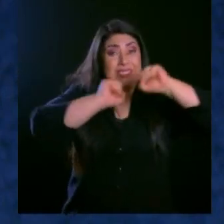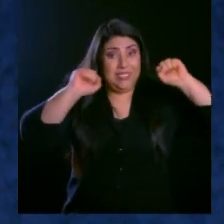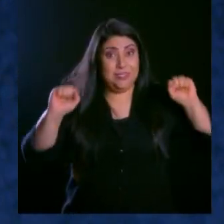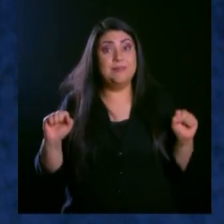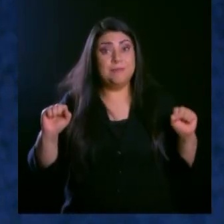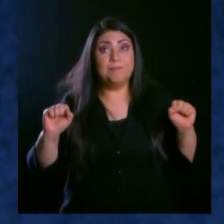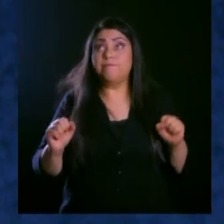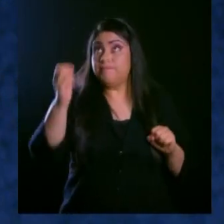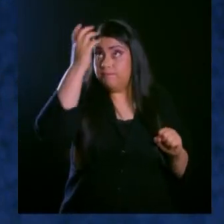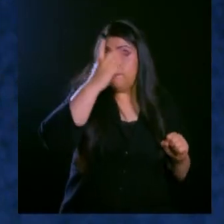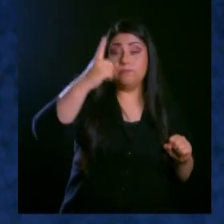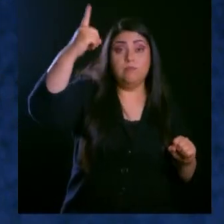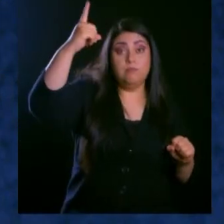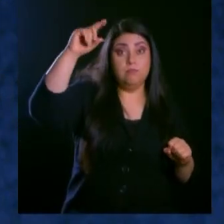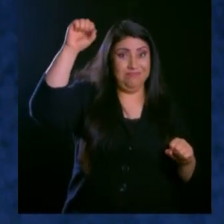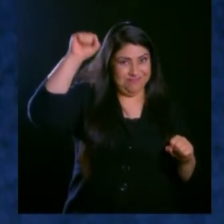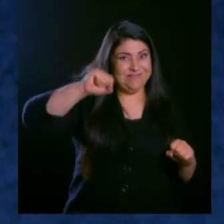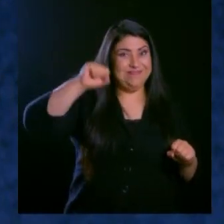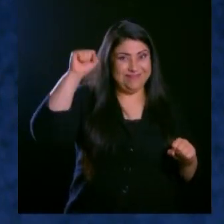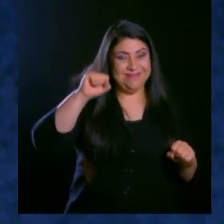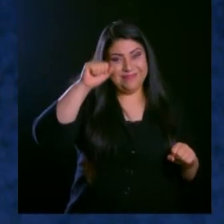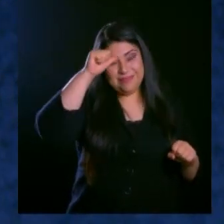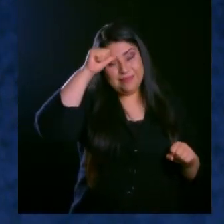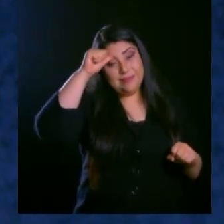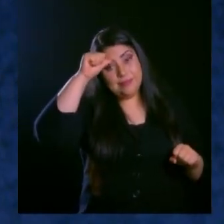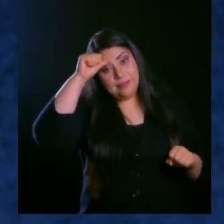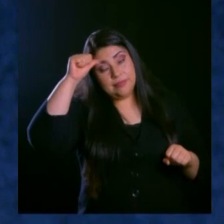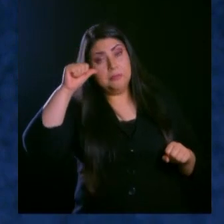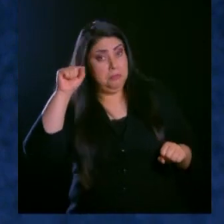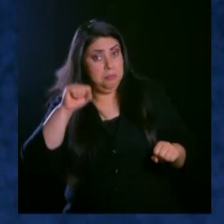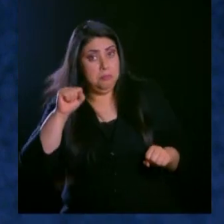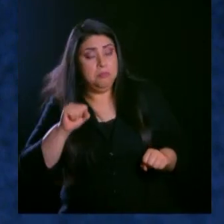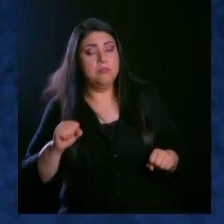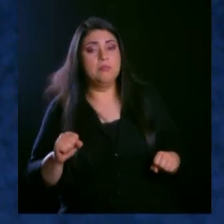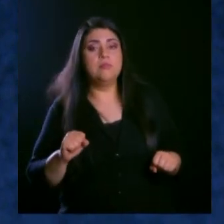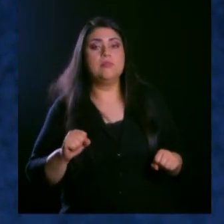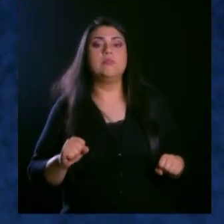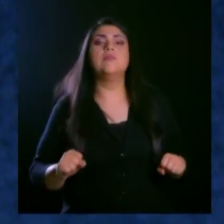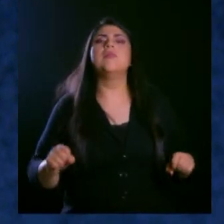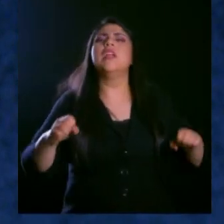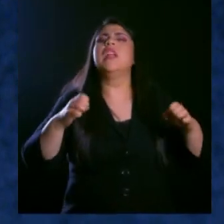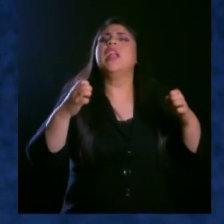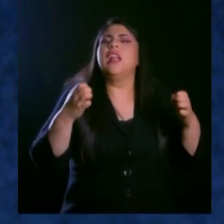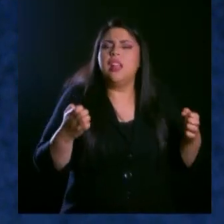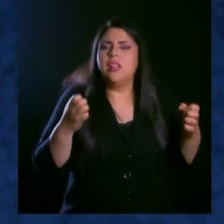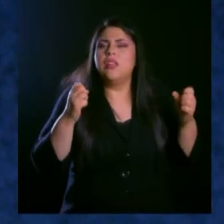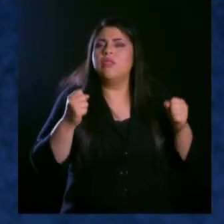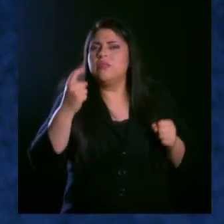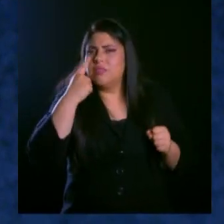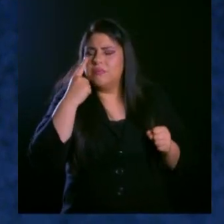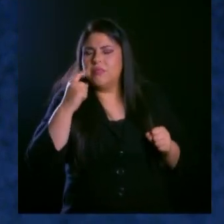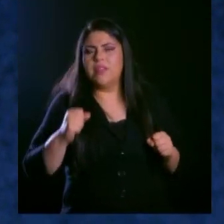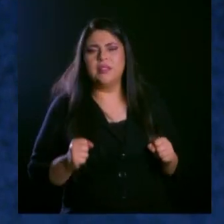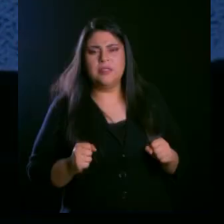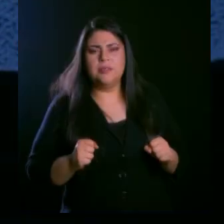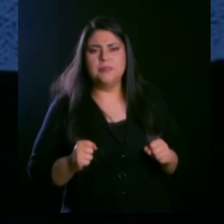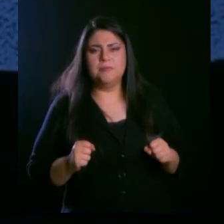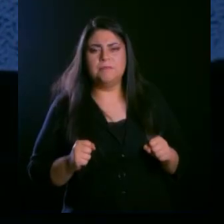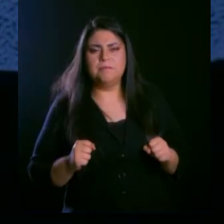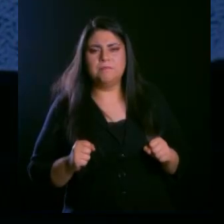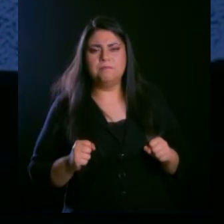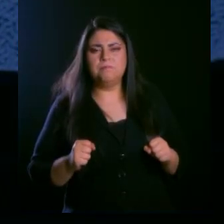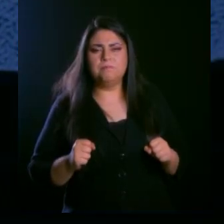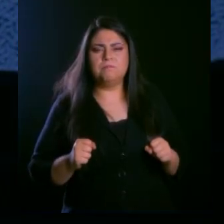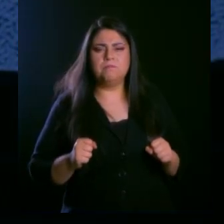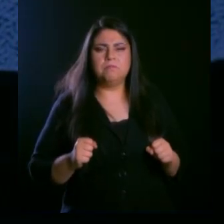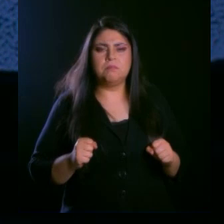como nuestro Señor. Algo invisible y también algo visible. En lo algo visible va a